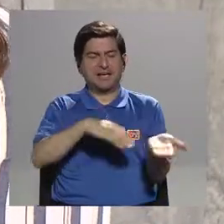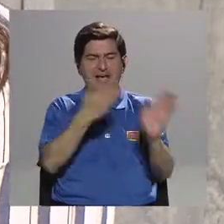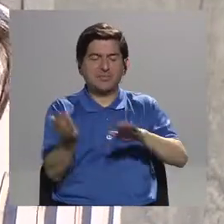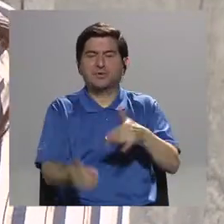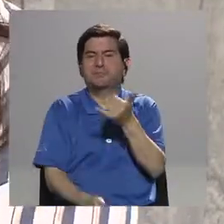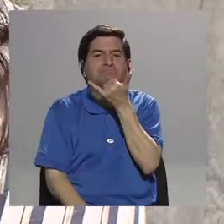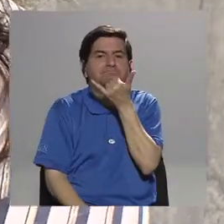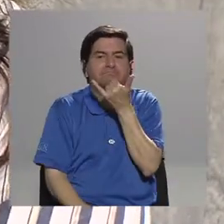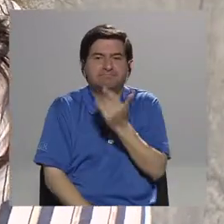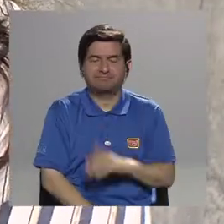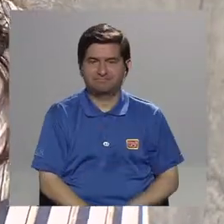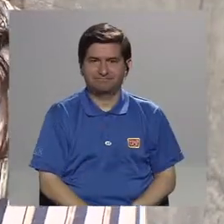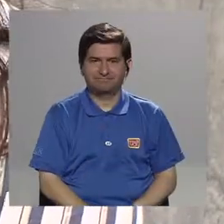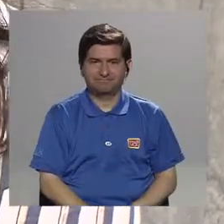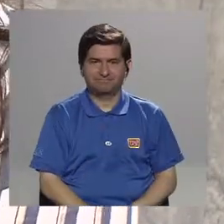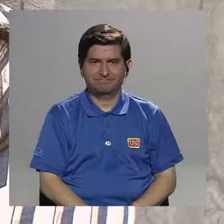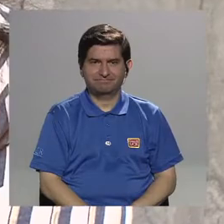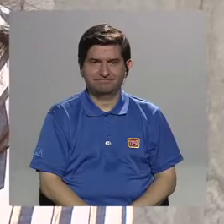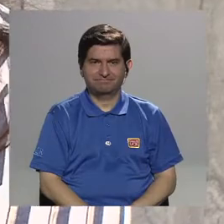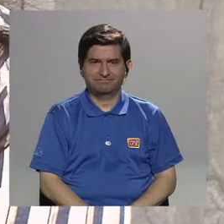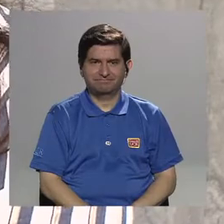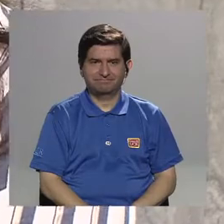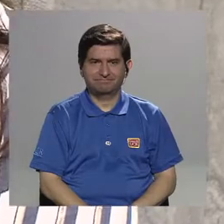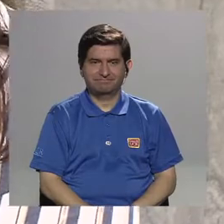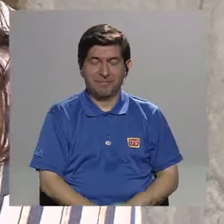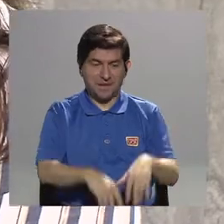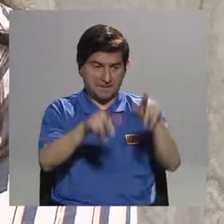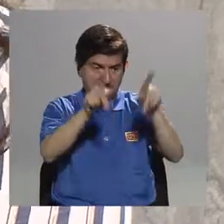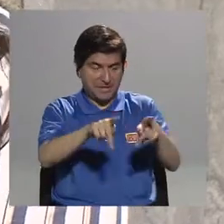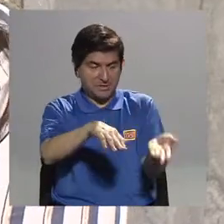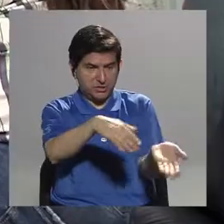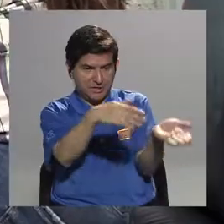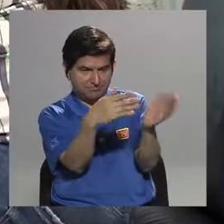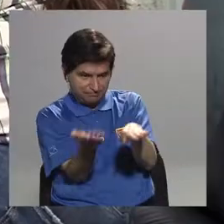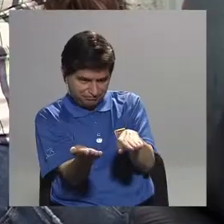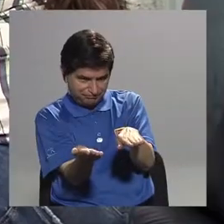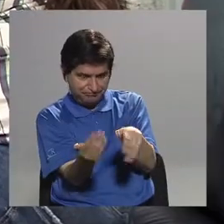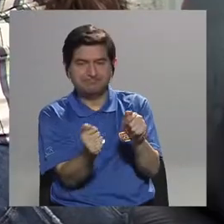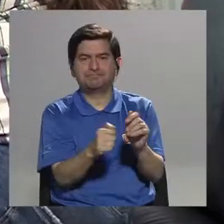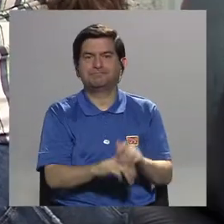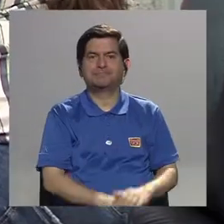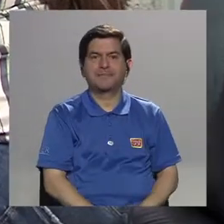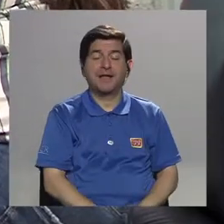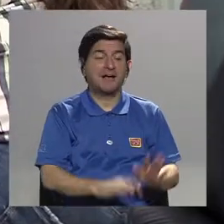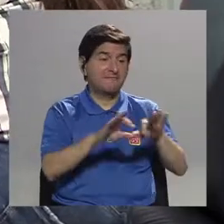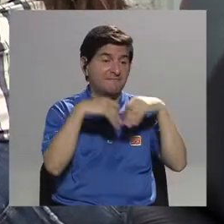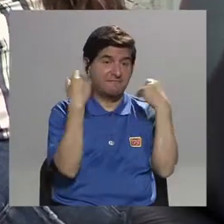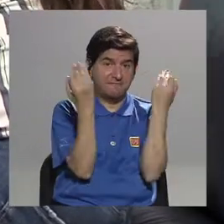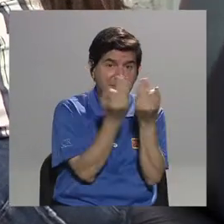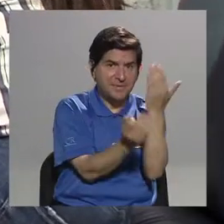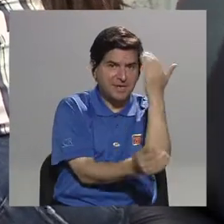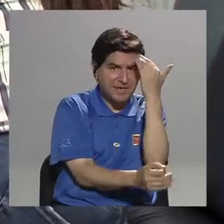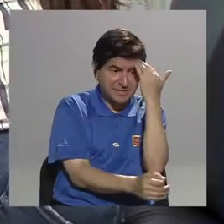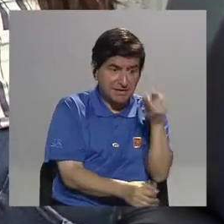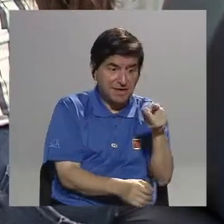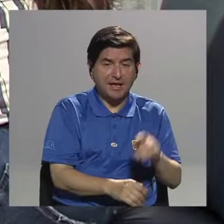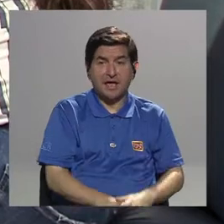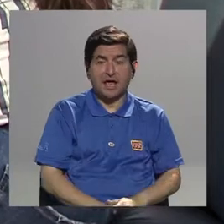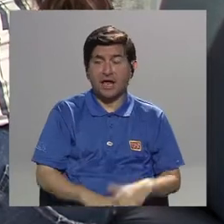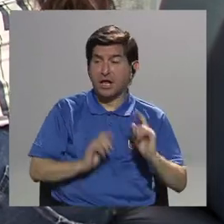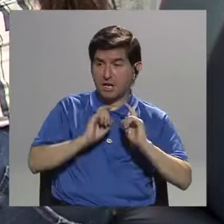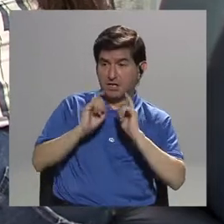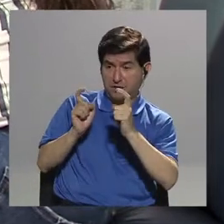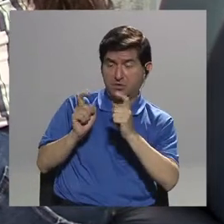fallece. Entonces una vez que el paciente fallece, el familiar que sabe que está donado